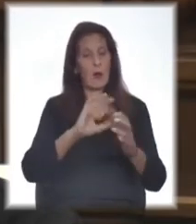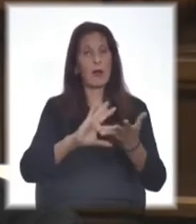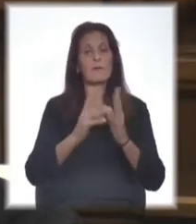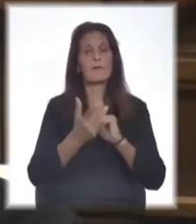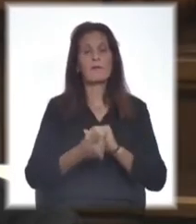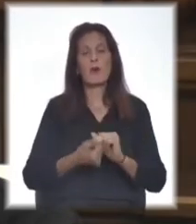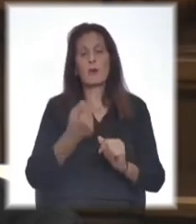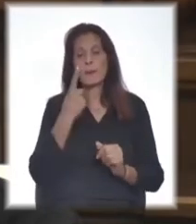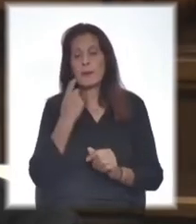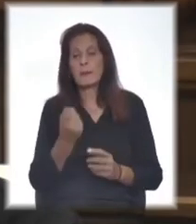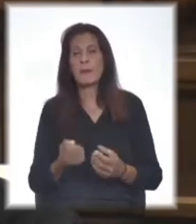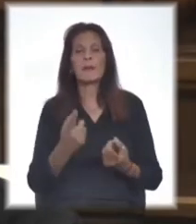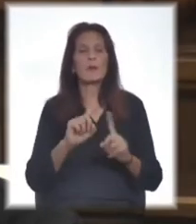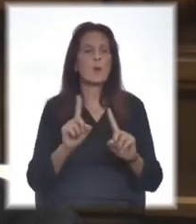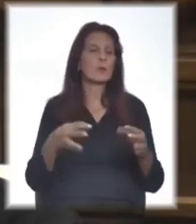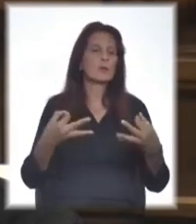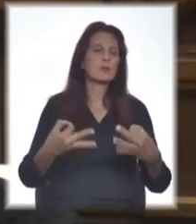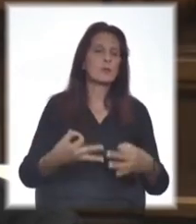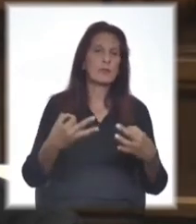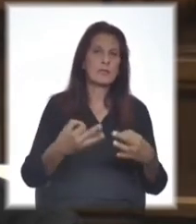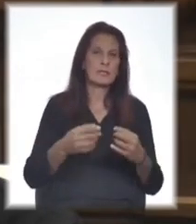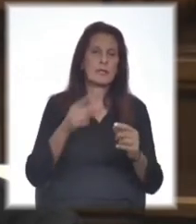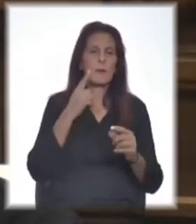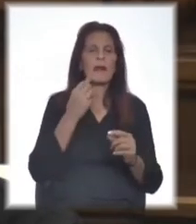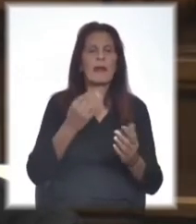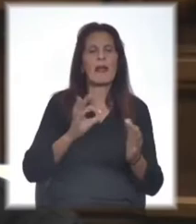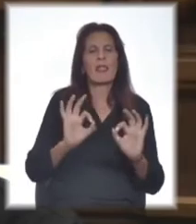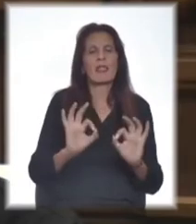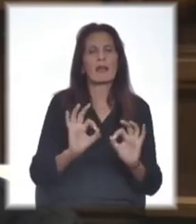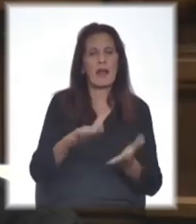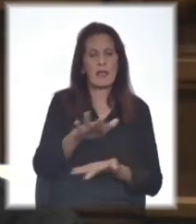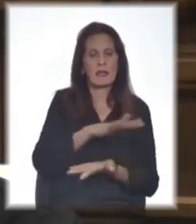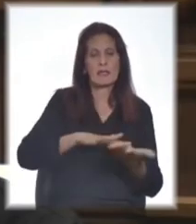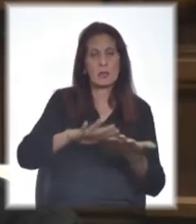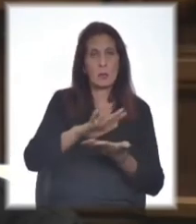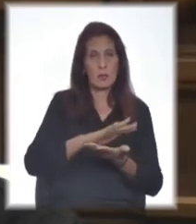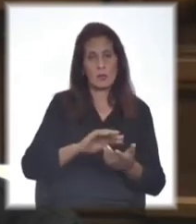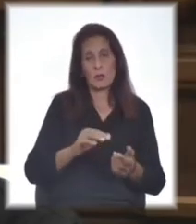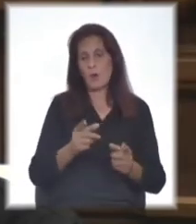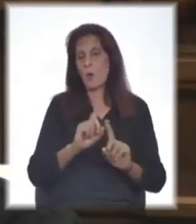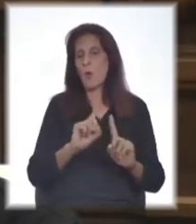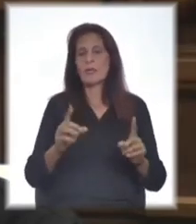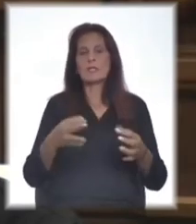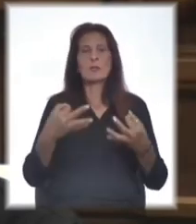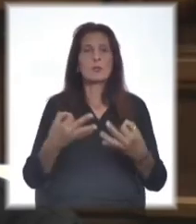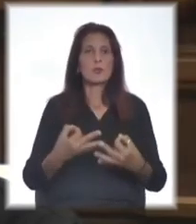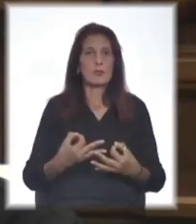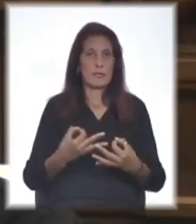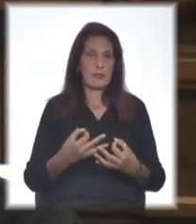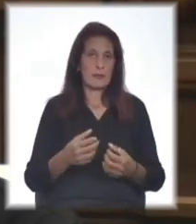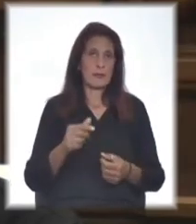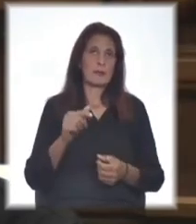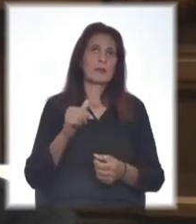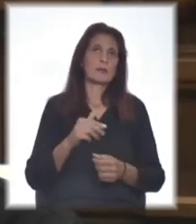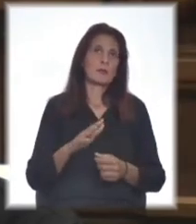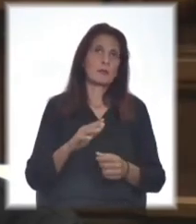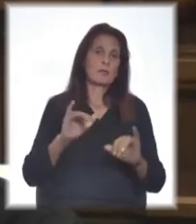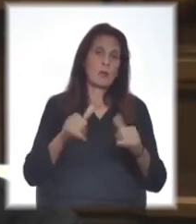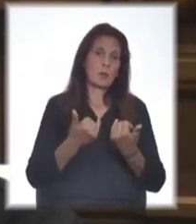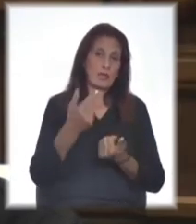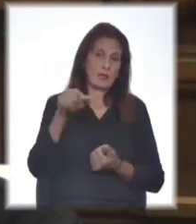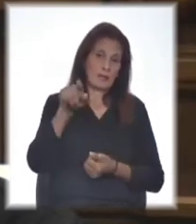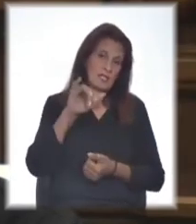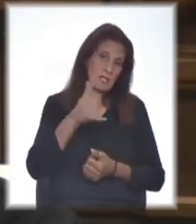pero son totalmente insuficientes para atender la delicada situación que vive el turismo. Totalmente insuficientes, señor Presidente, usted ya lo ha